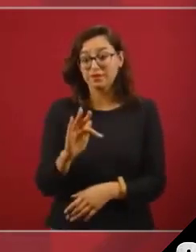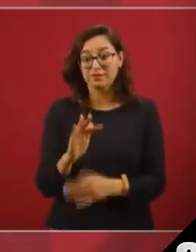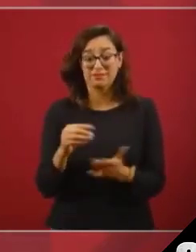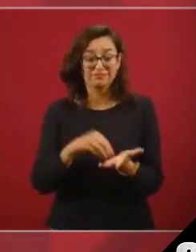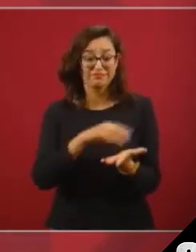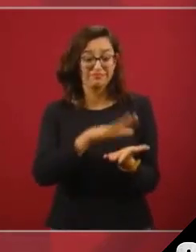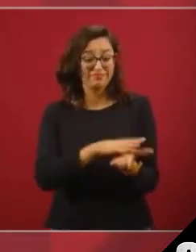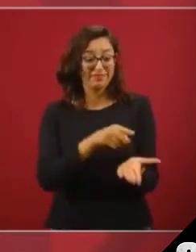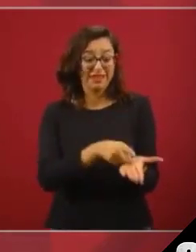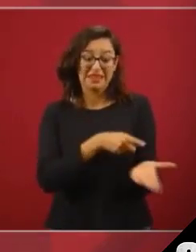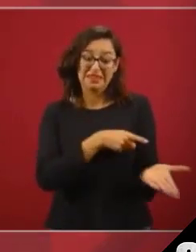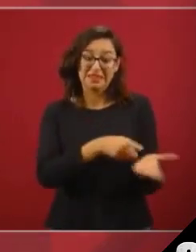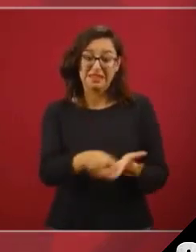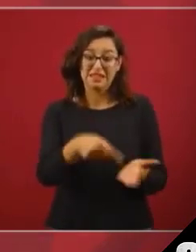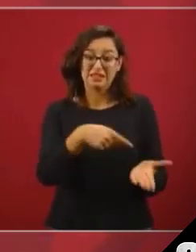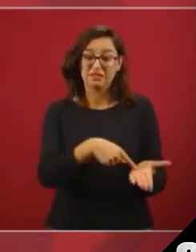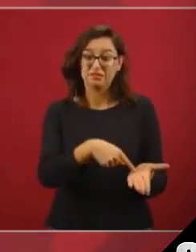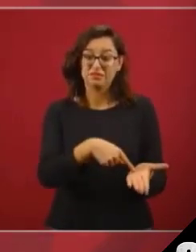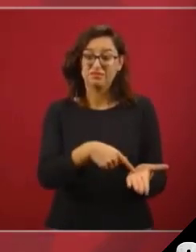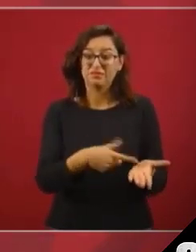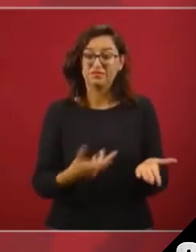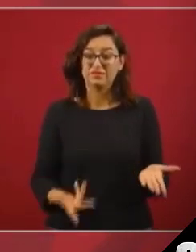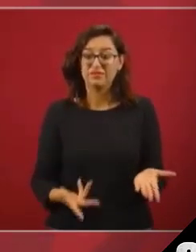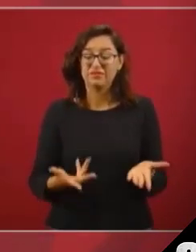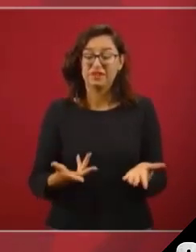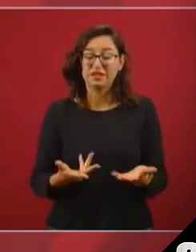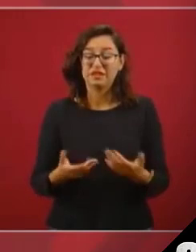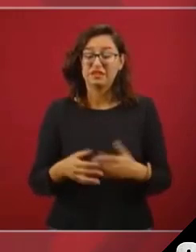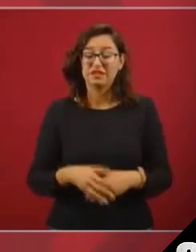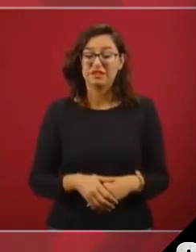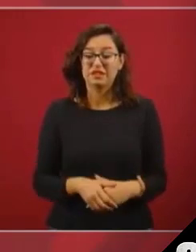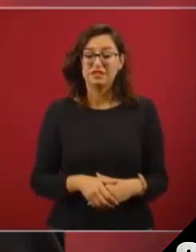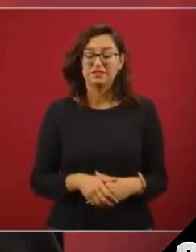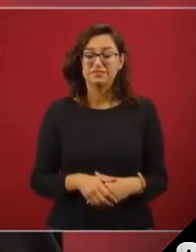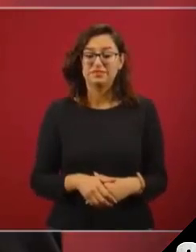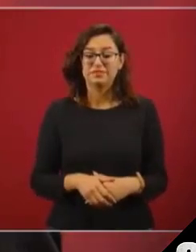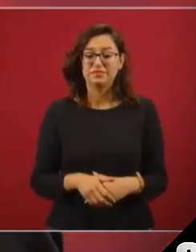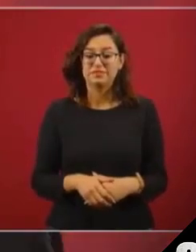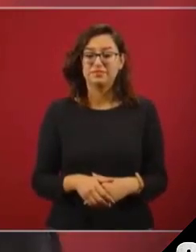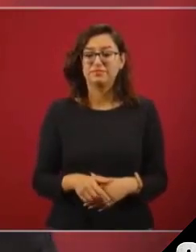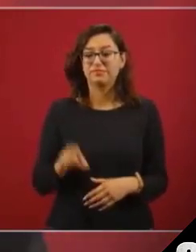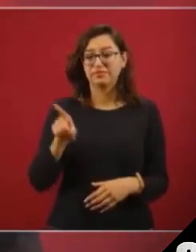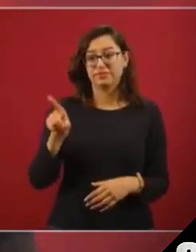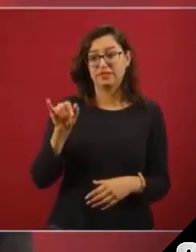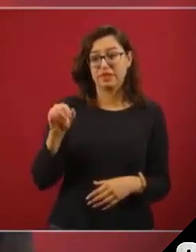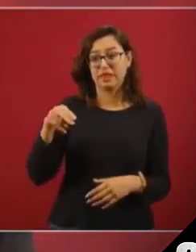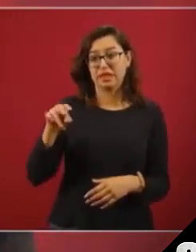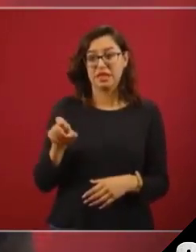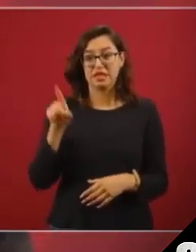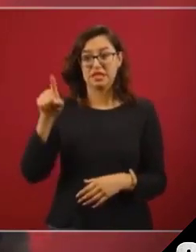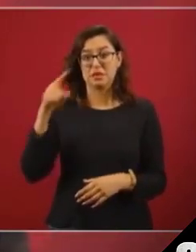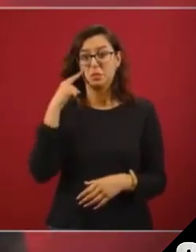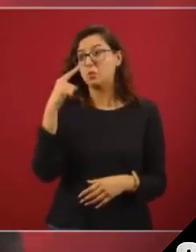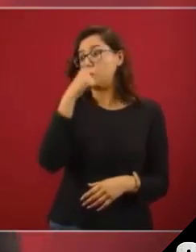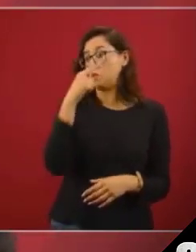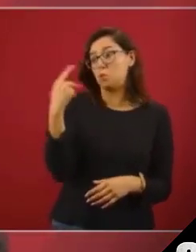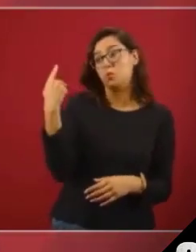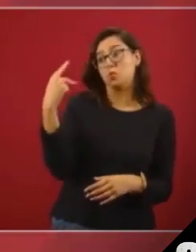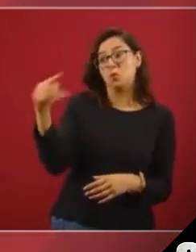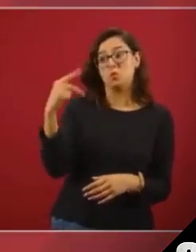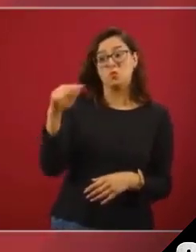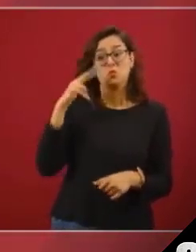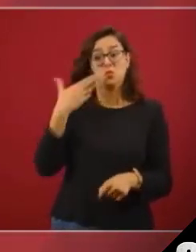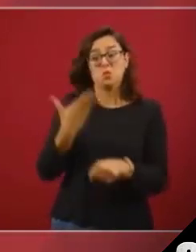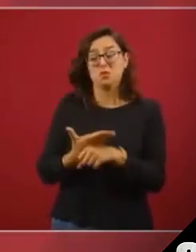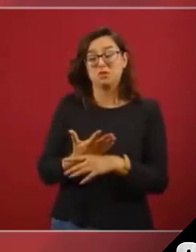decisión que le corresponde en este caso al Instituto Electoral